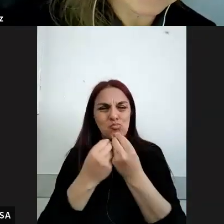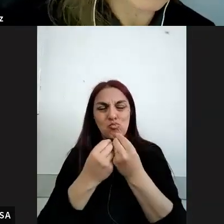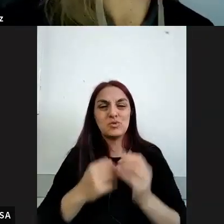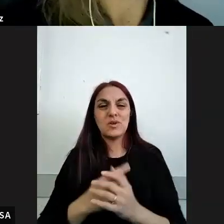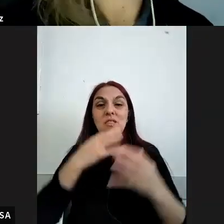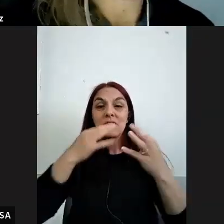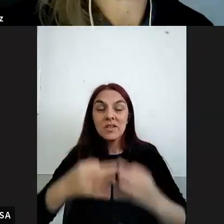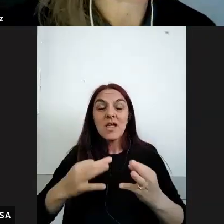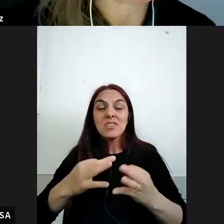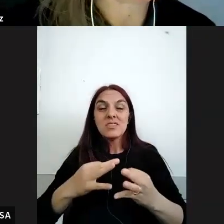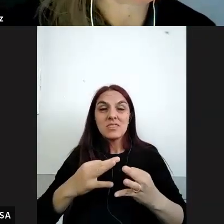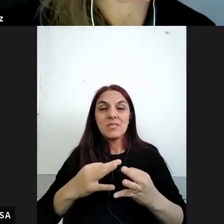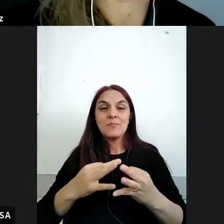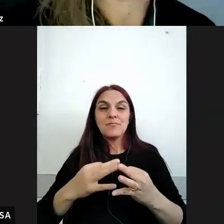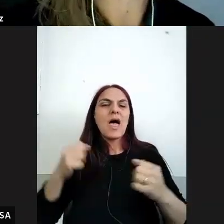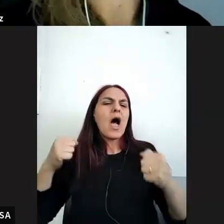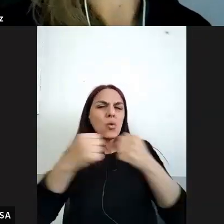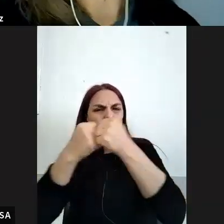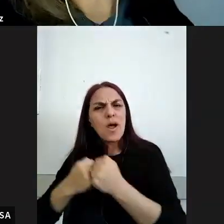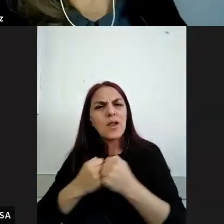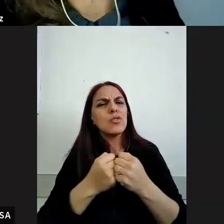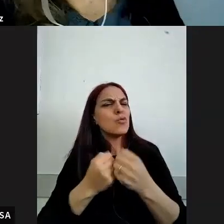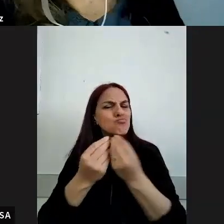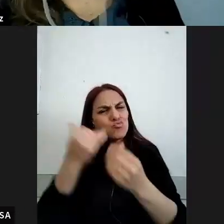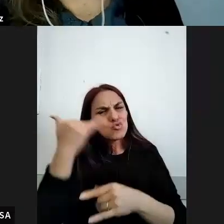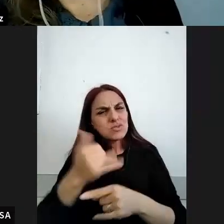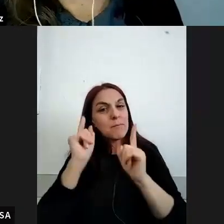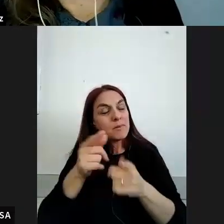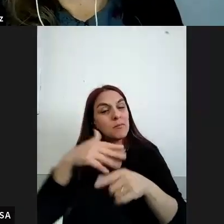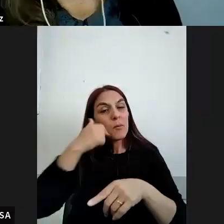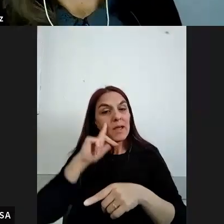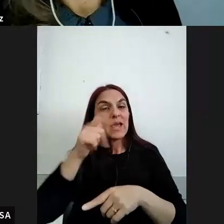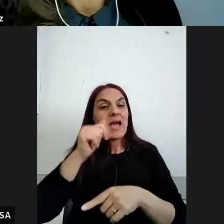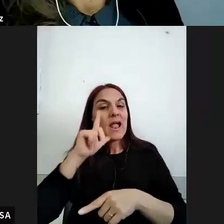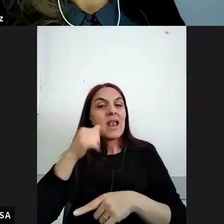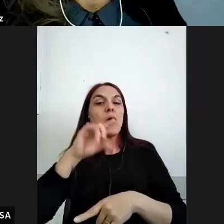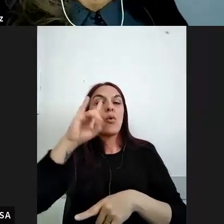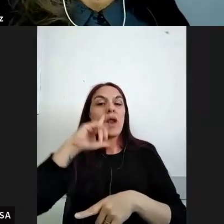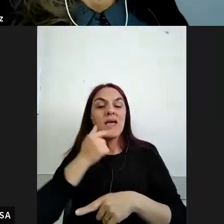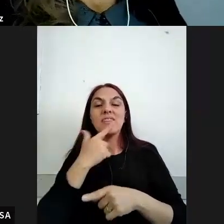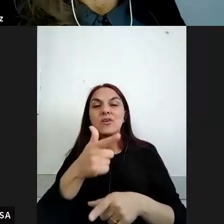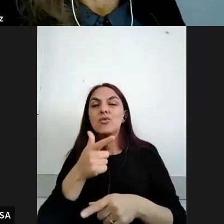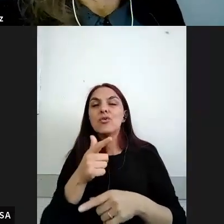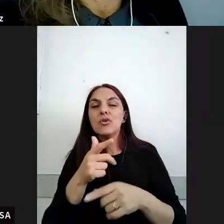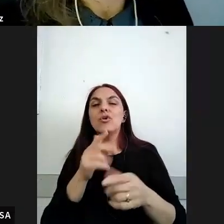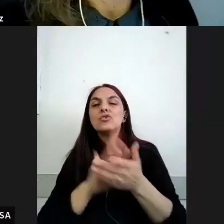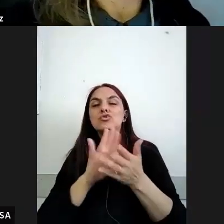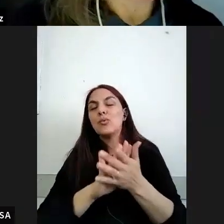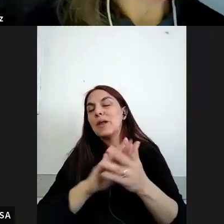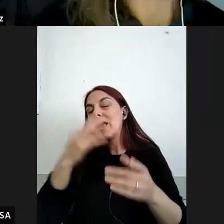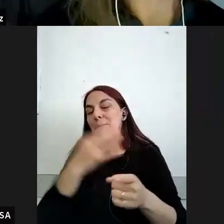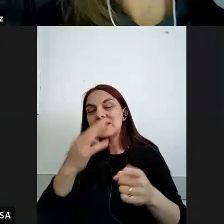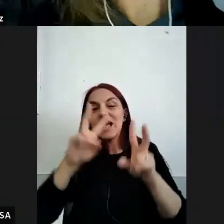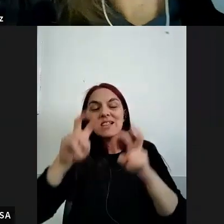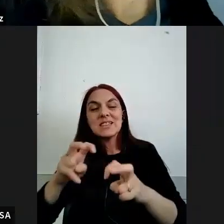verdad es que bueno hay muchas coincidencias como bien señalaba María Laura entre sobre todo la cuestión de los aspectos conceptuales y los